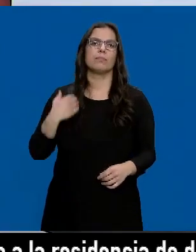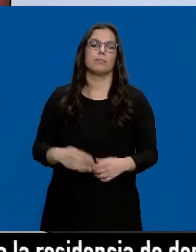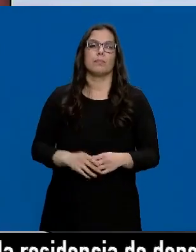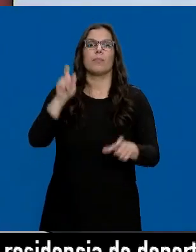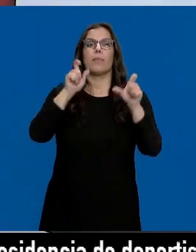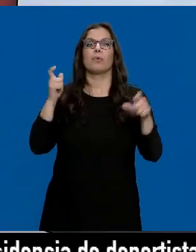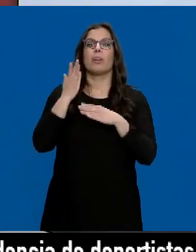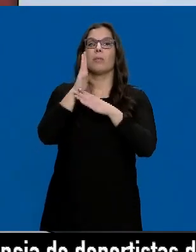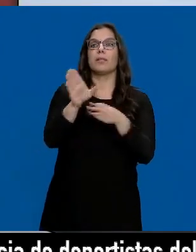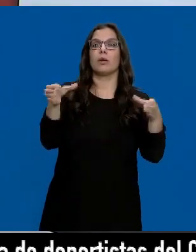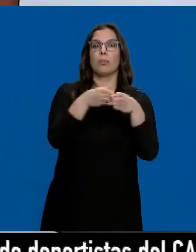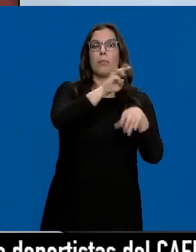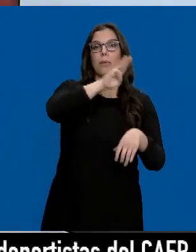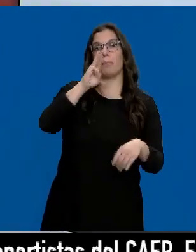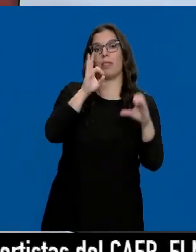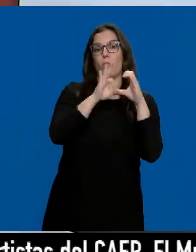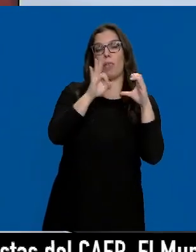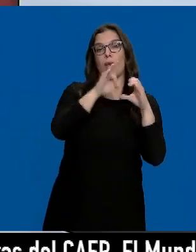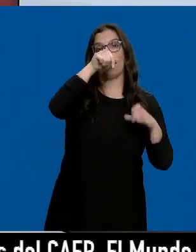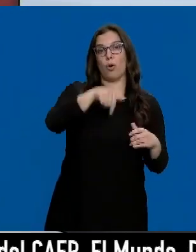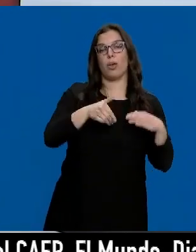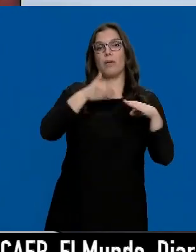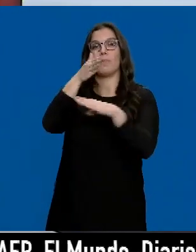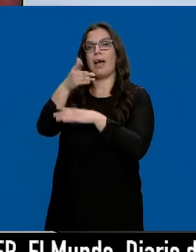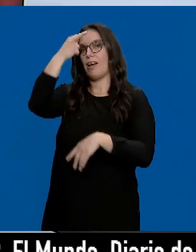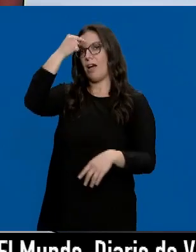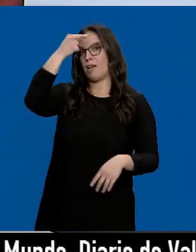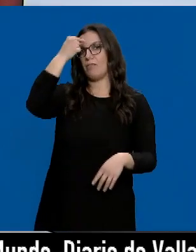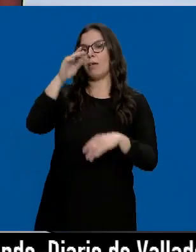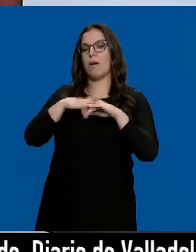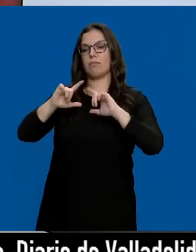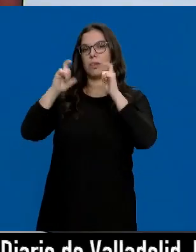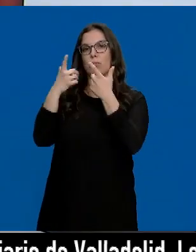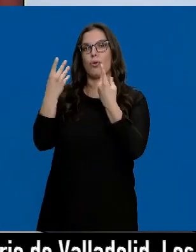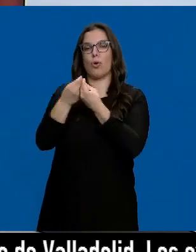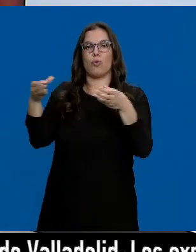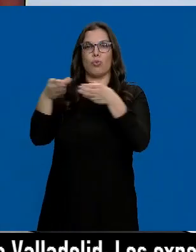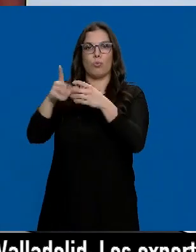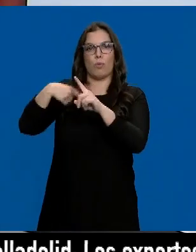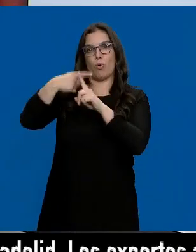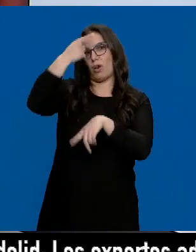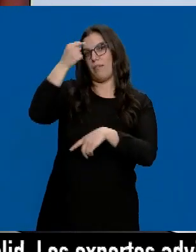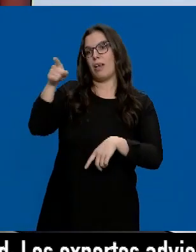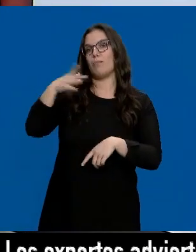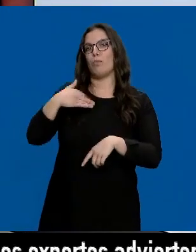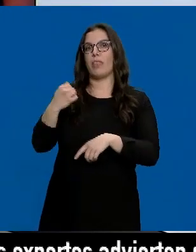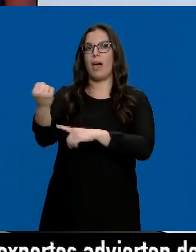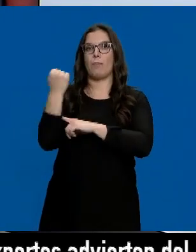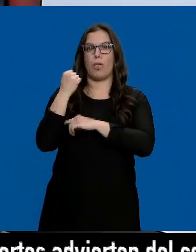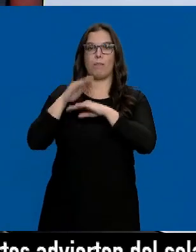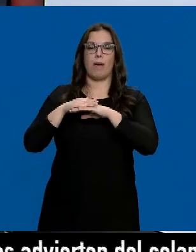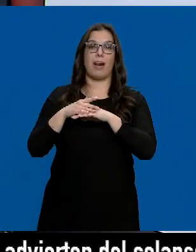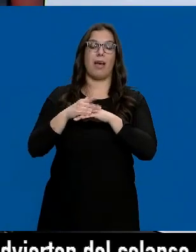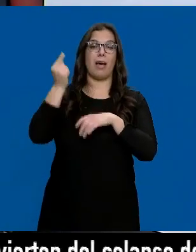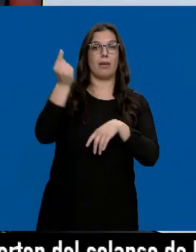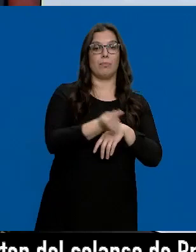Representantes de Partido Popular y Ciudadanos se desplazan hoy hasta Ávila para reunirse con la formación que puede darles el apoyo que